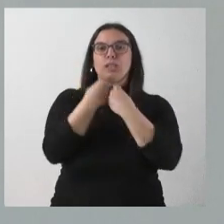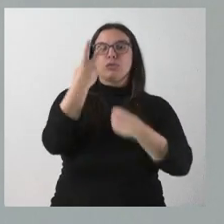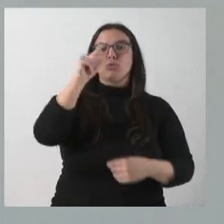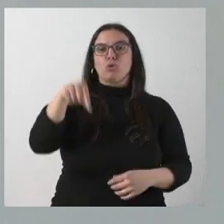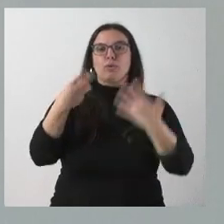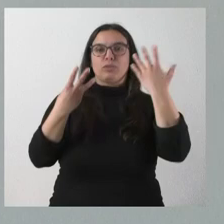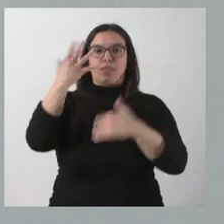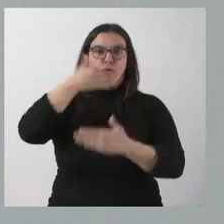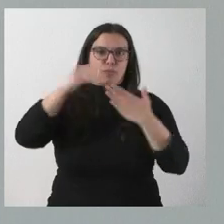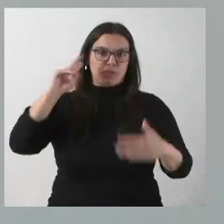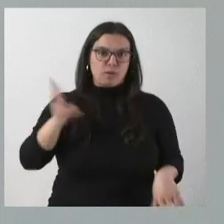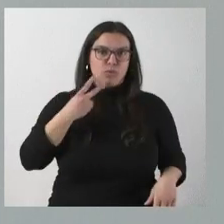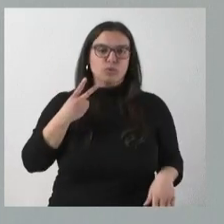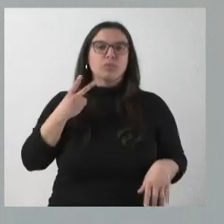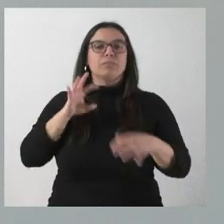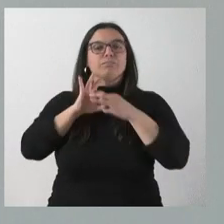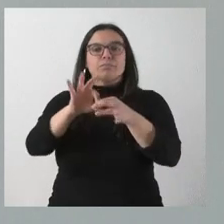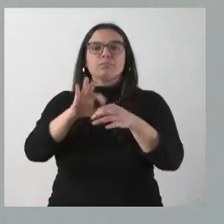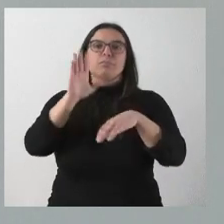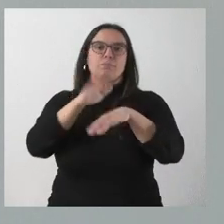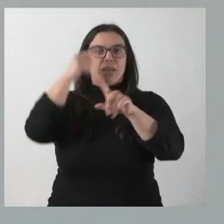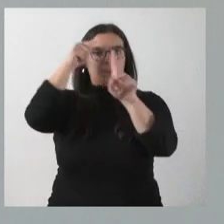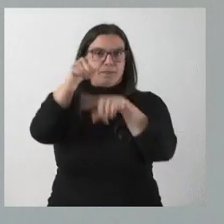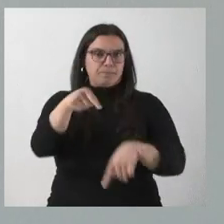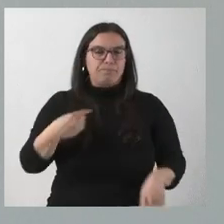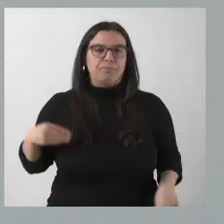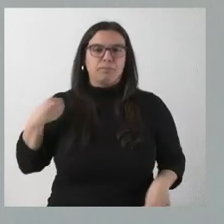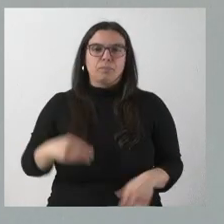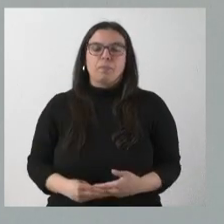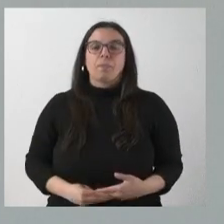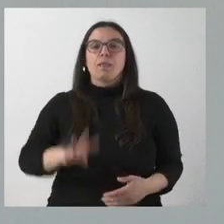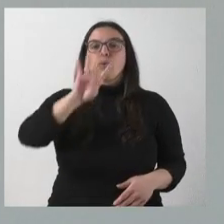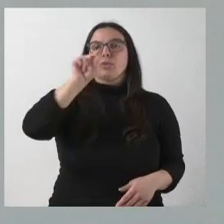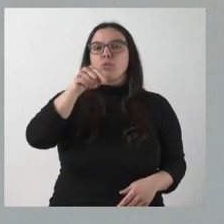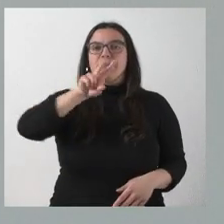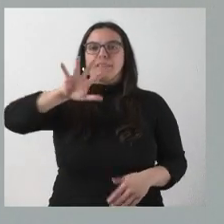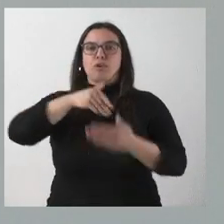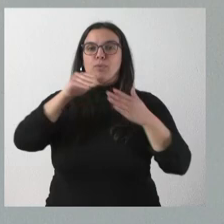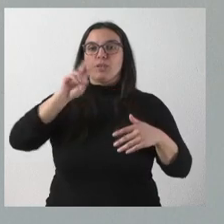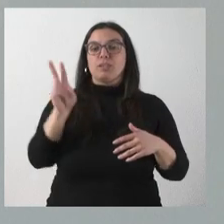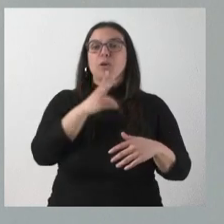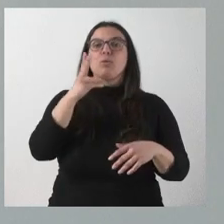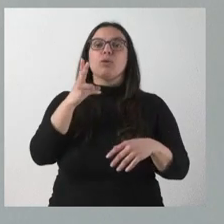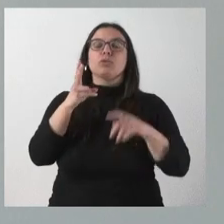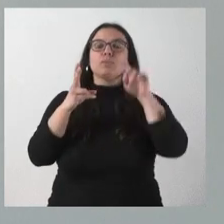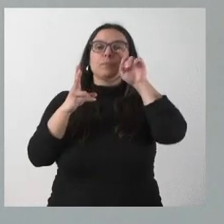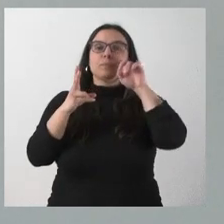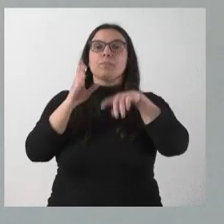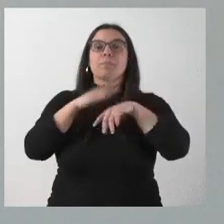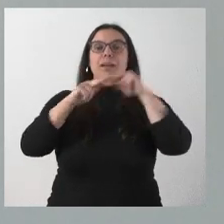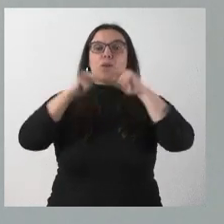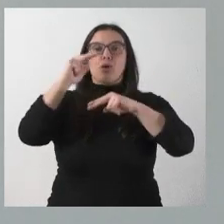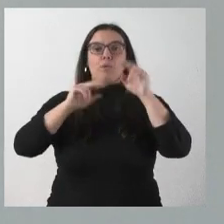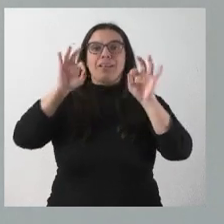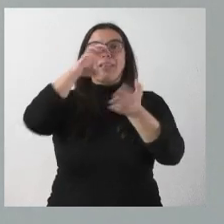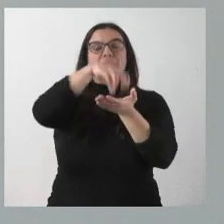millones de euros destinadas a esta finalidad. 4,25 millones de euros es lo que se destina para finalizar las obras del